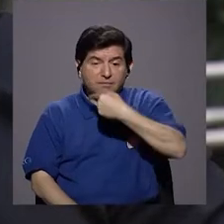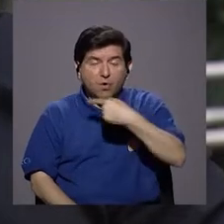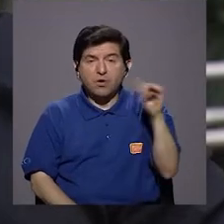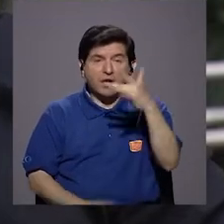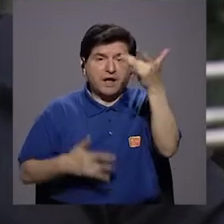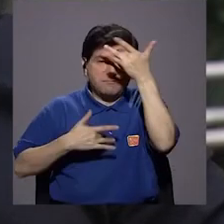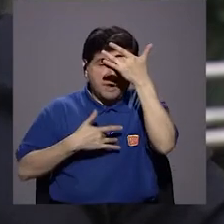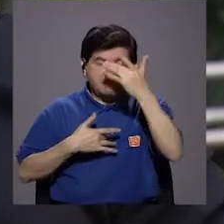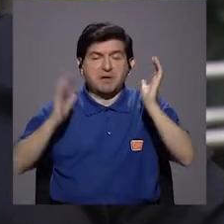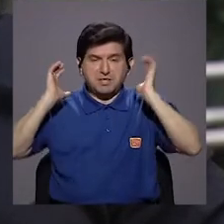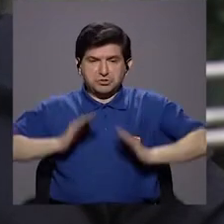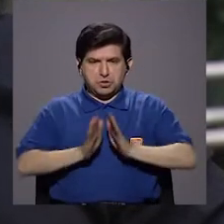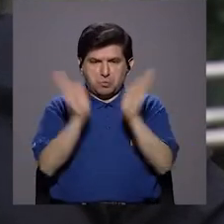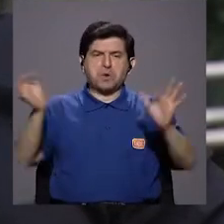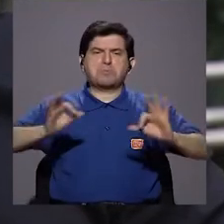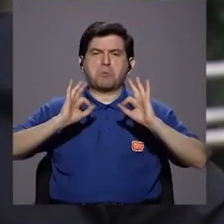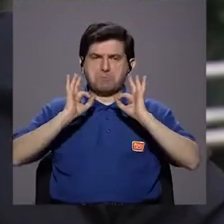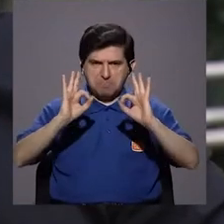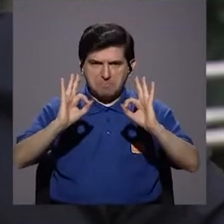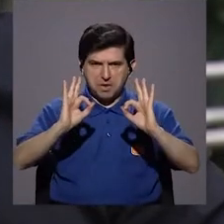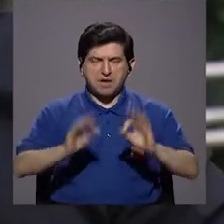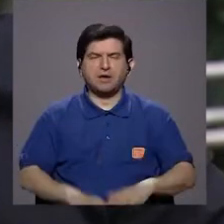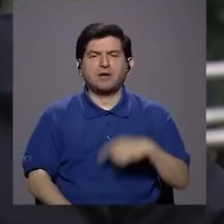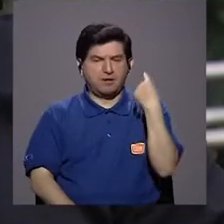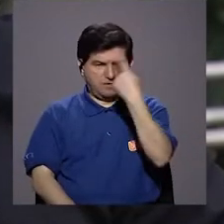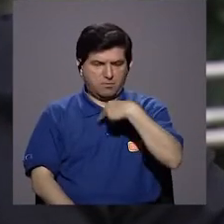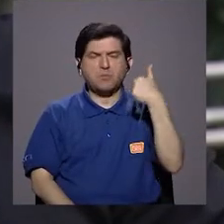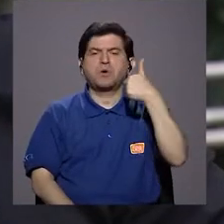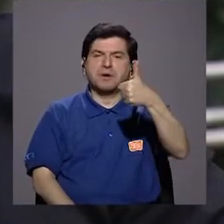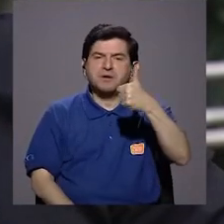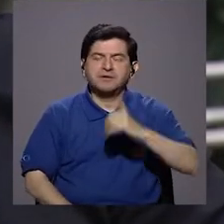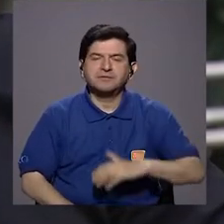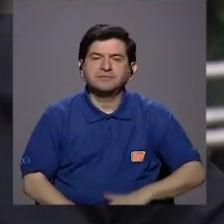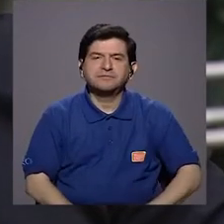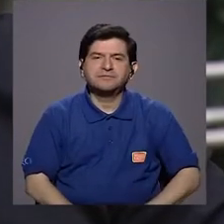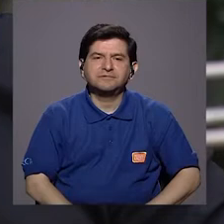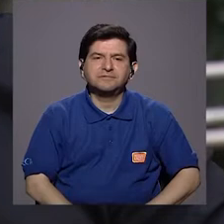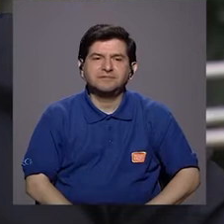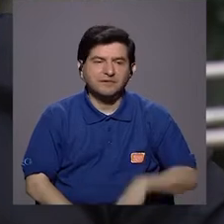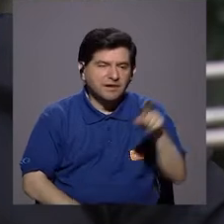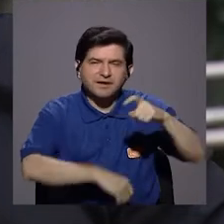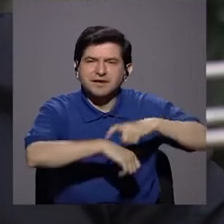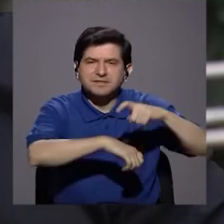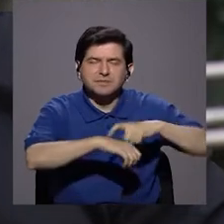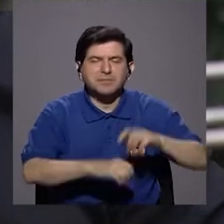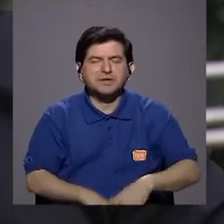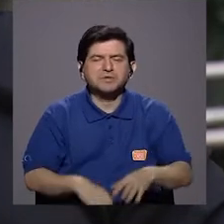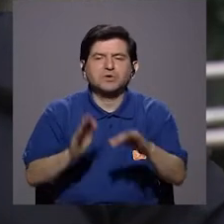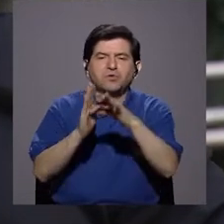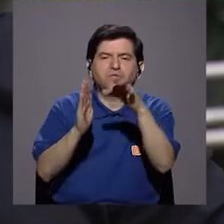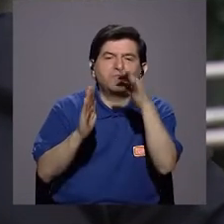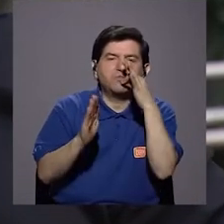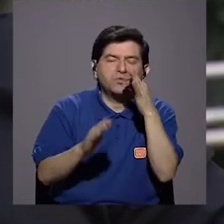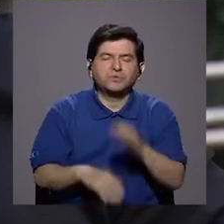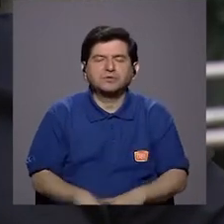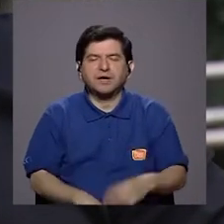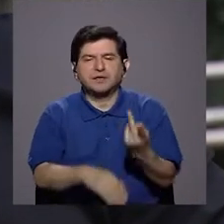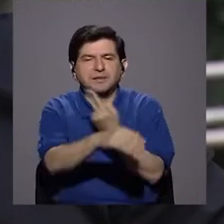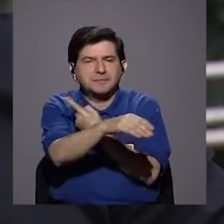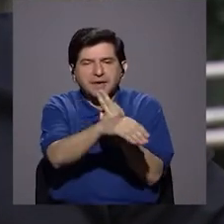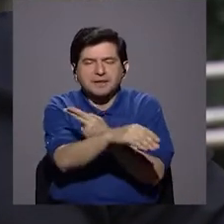enferma, si tu cuerpo en general está bien, tu boca va a estar bien, entonces, hay muchas frutas,